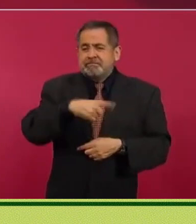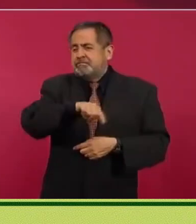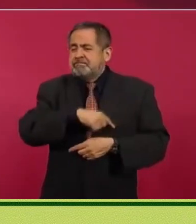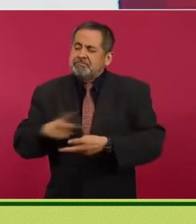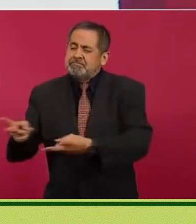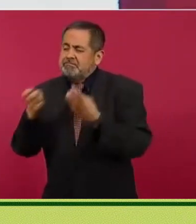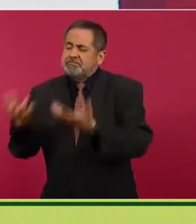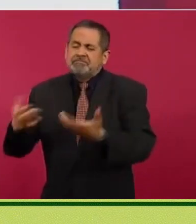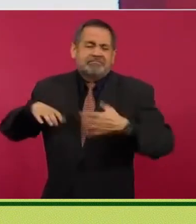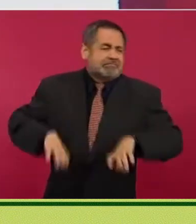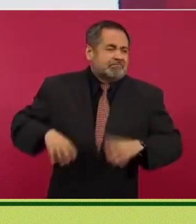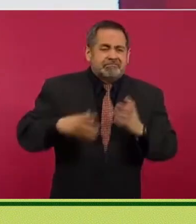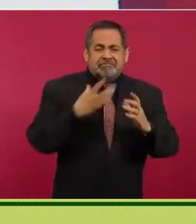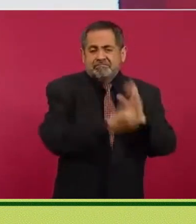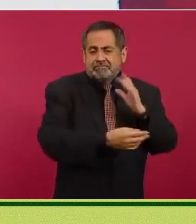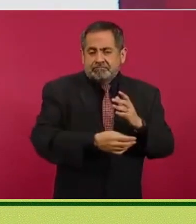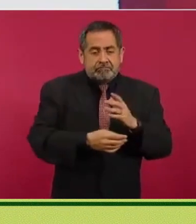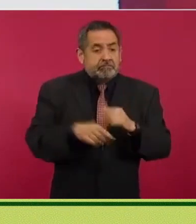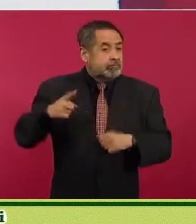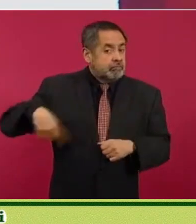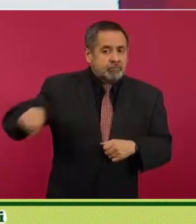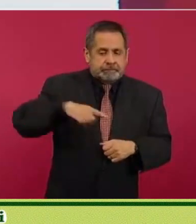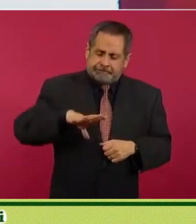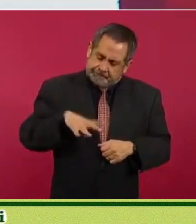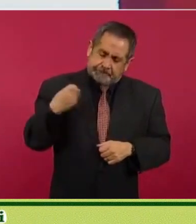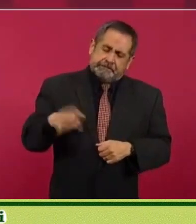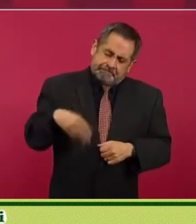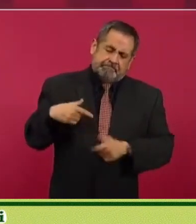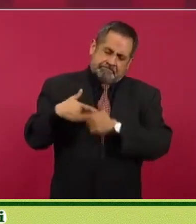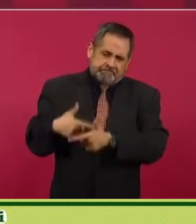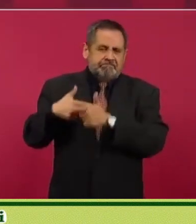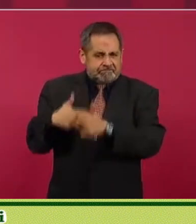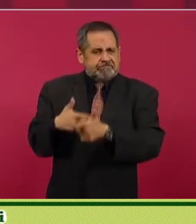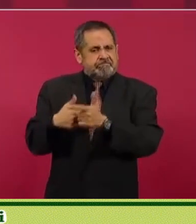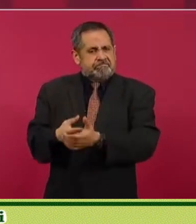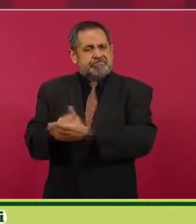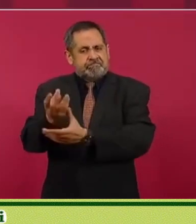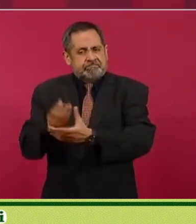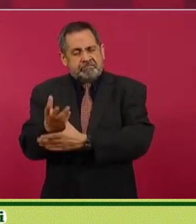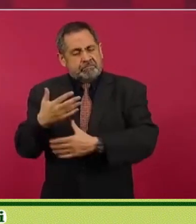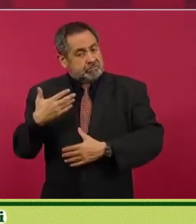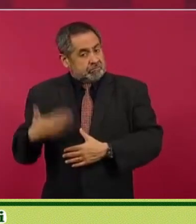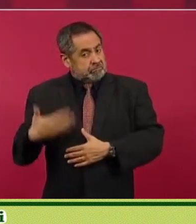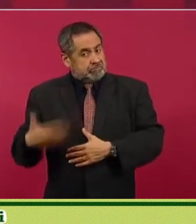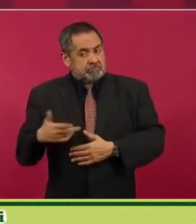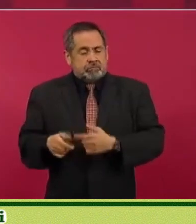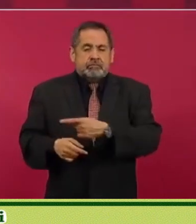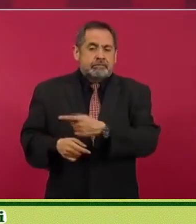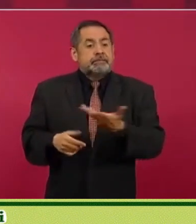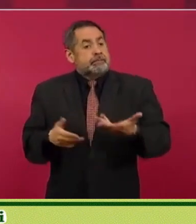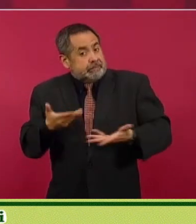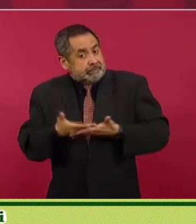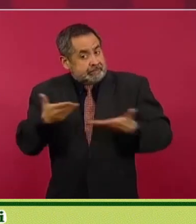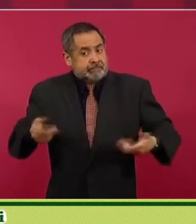y salimos. Y más ahora que se